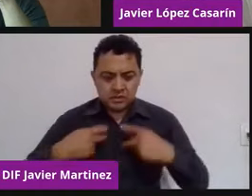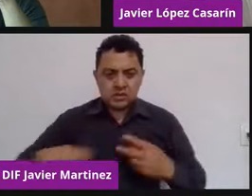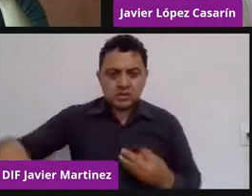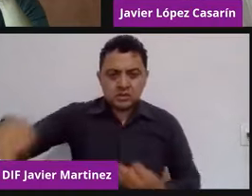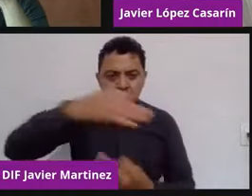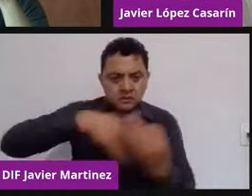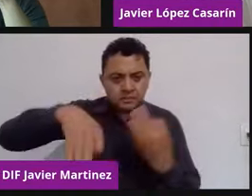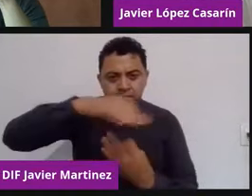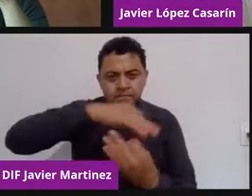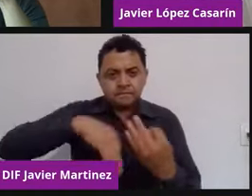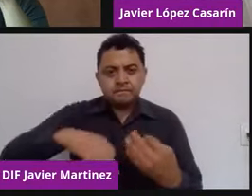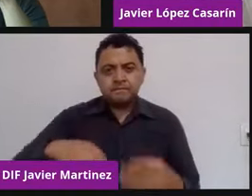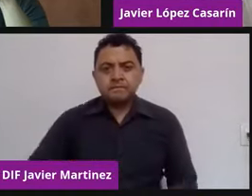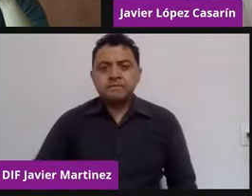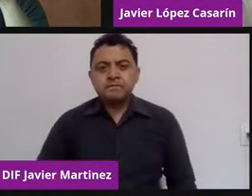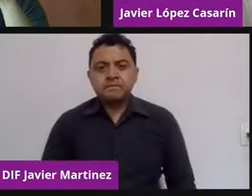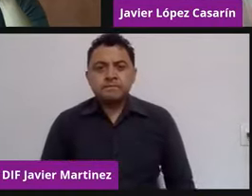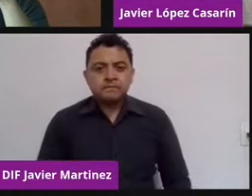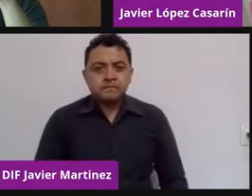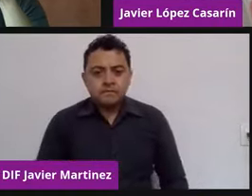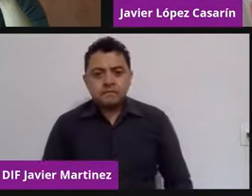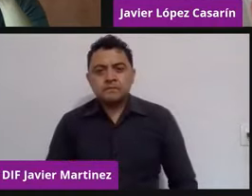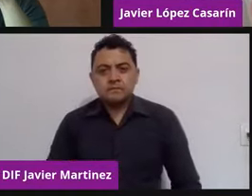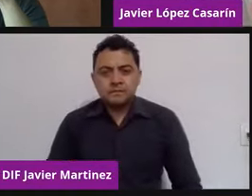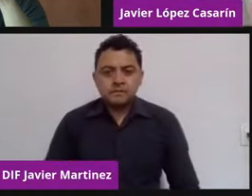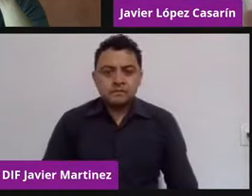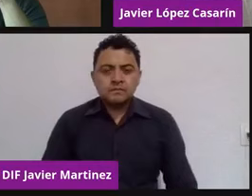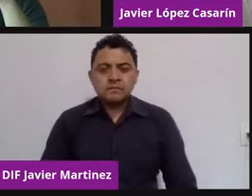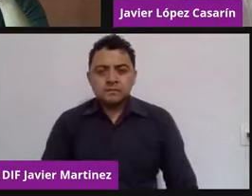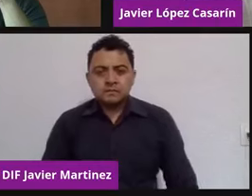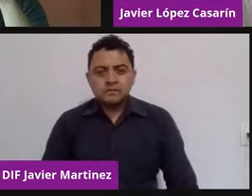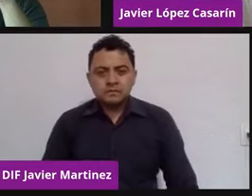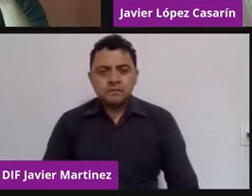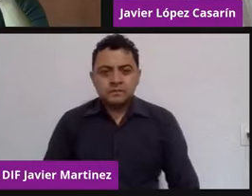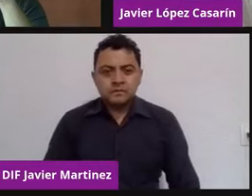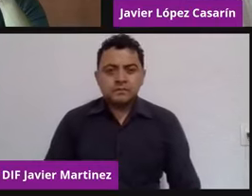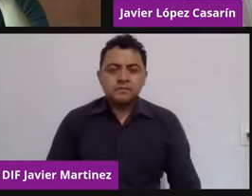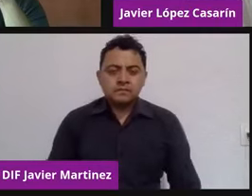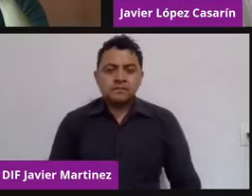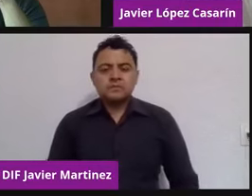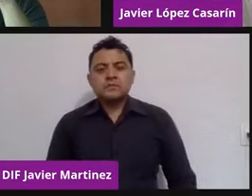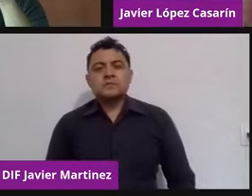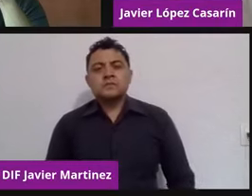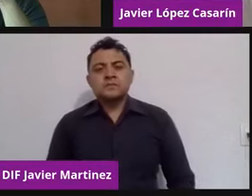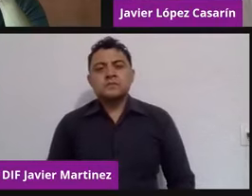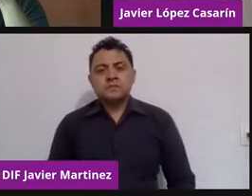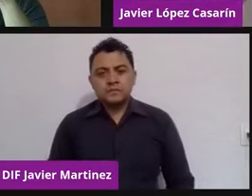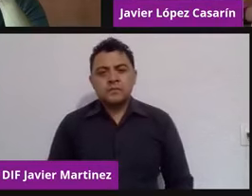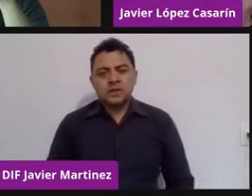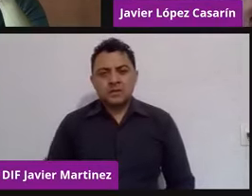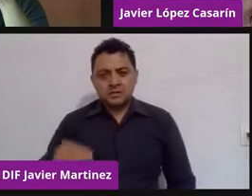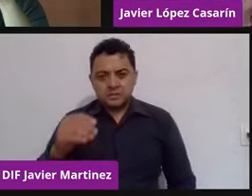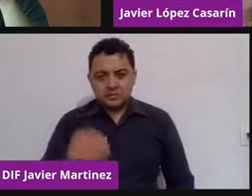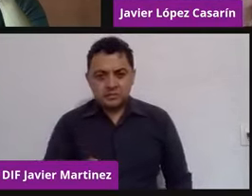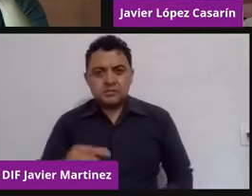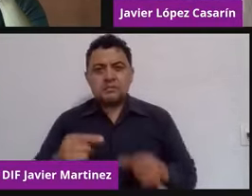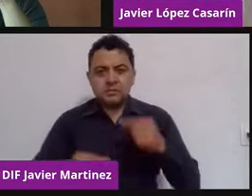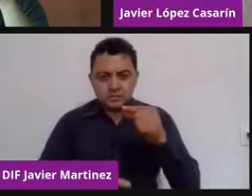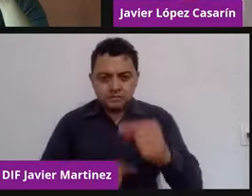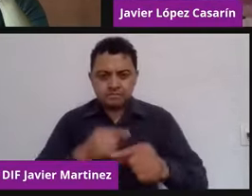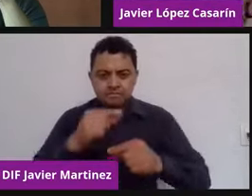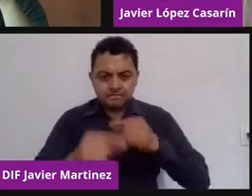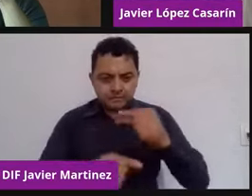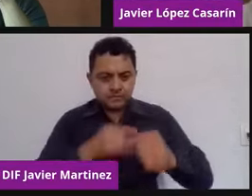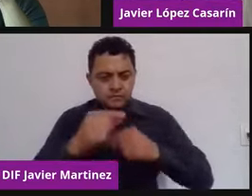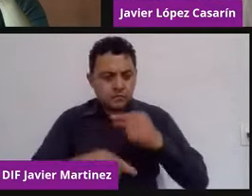mesa y eso lo vamos a ir viendo en los diferentes sectores. Constantemente vamos a ir viendo cómo vamos a ir marcando los tiempos